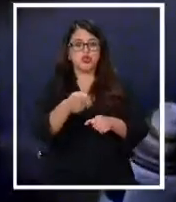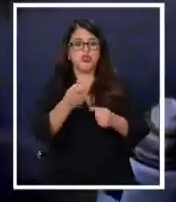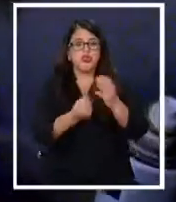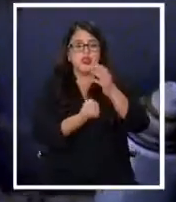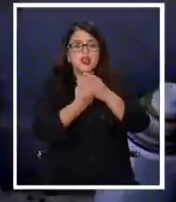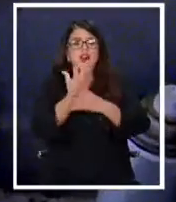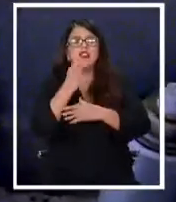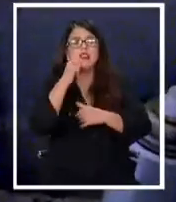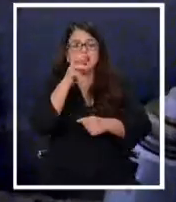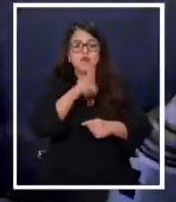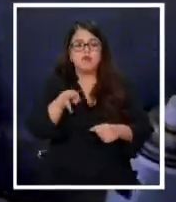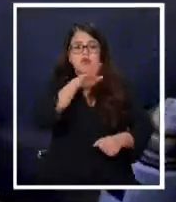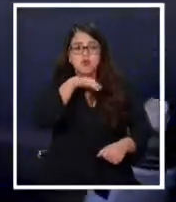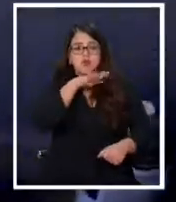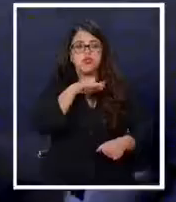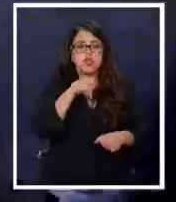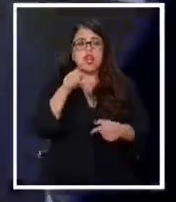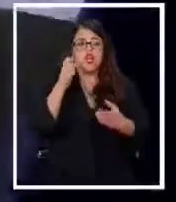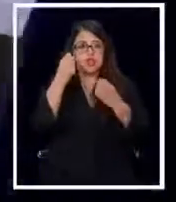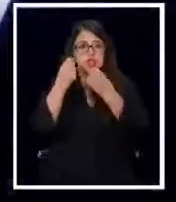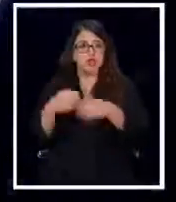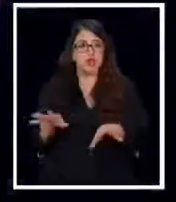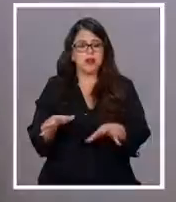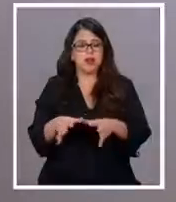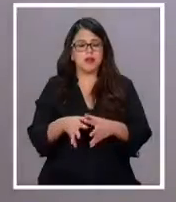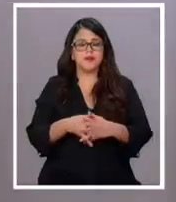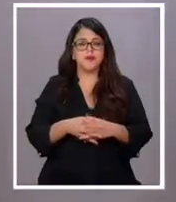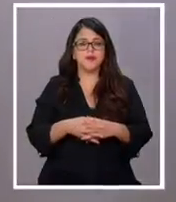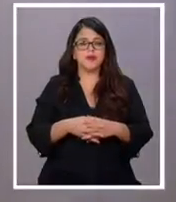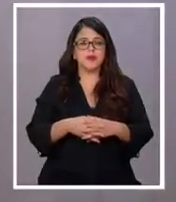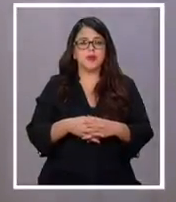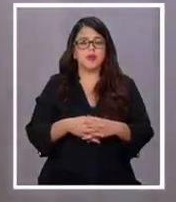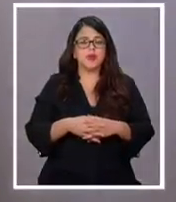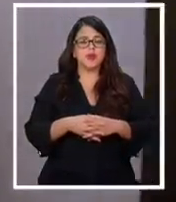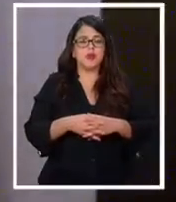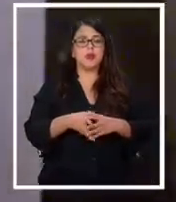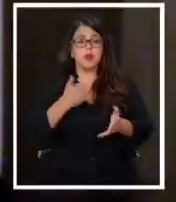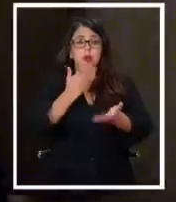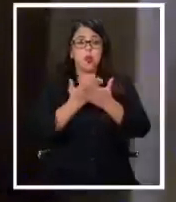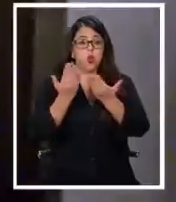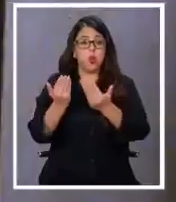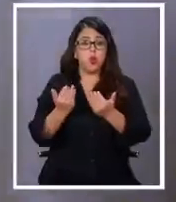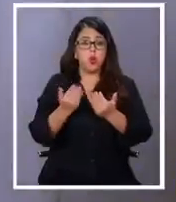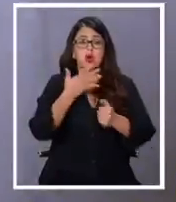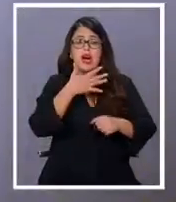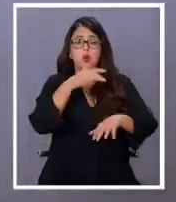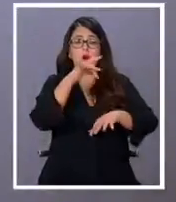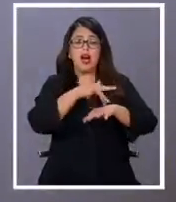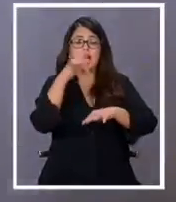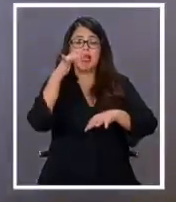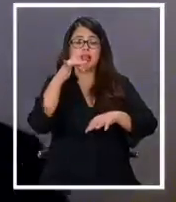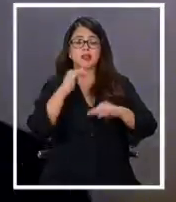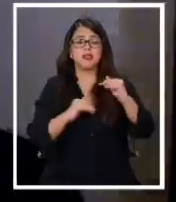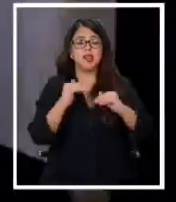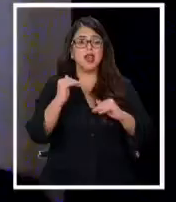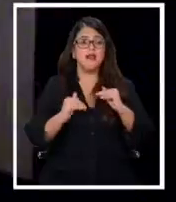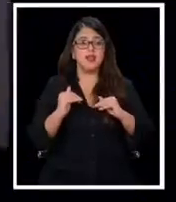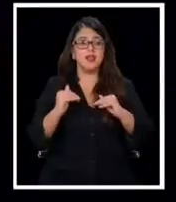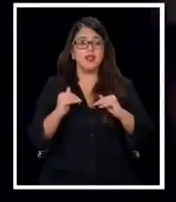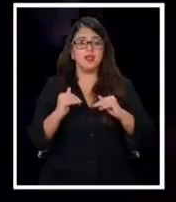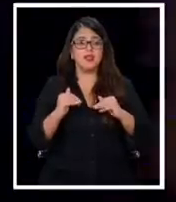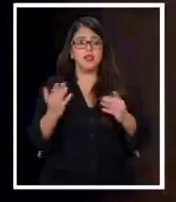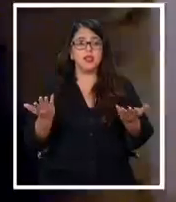clave es reutilizar lo que normalmente se pierde. Cuando uno necesita el agua caliente, muchas veces